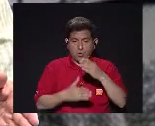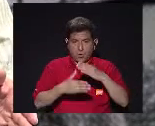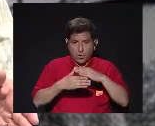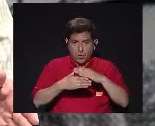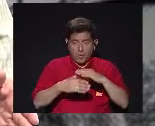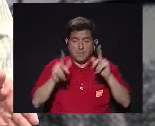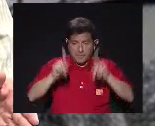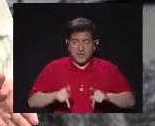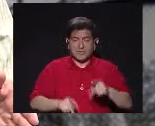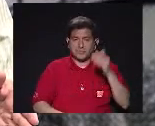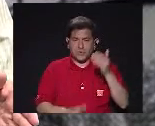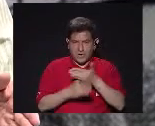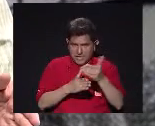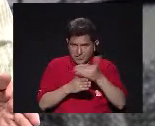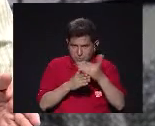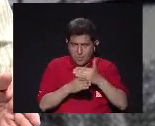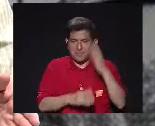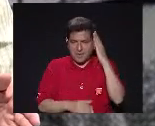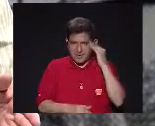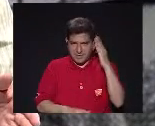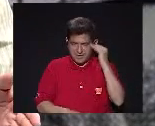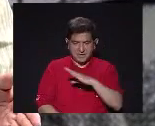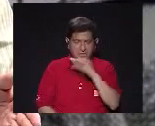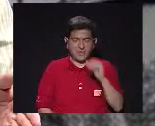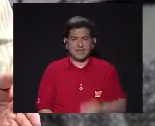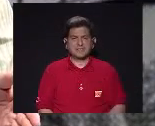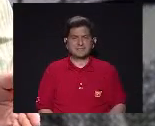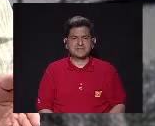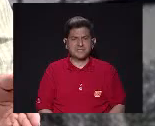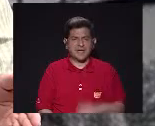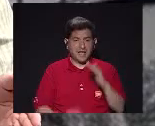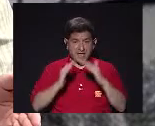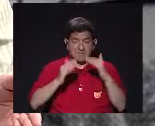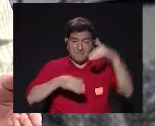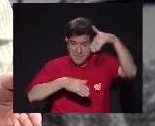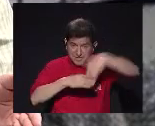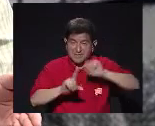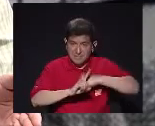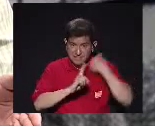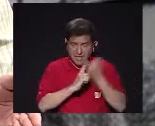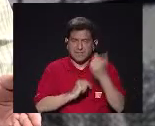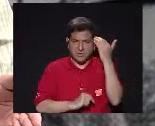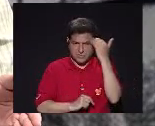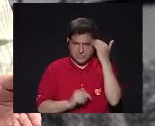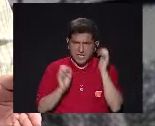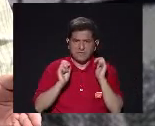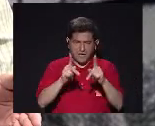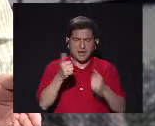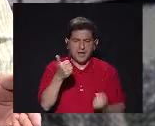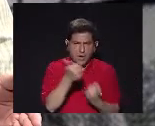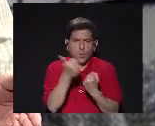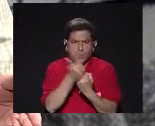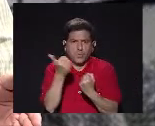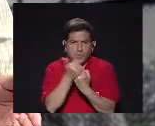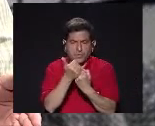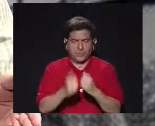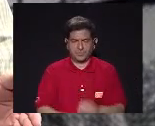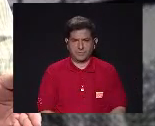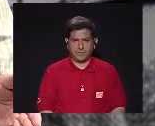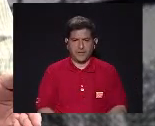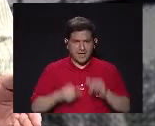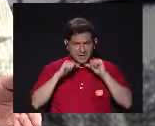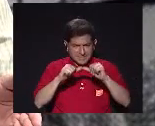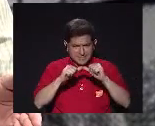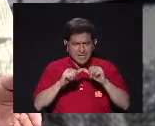circunstancia Y quienes trabajamos Para la circunstancia Creemos que estas cosas Y estas oportunidades Hay que apoyarles